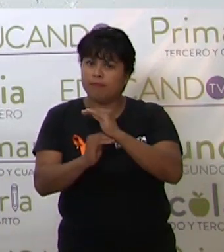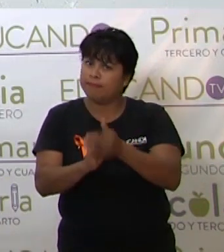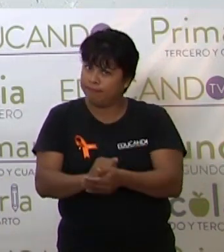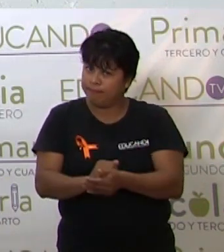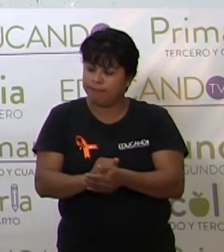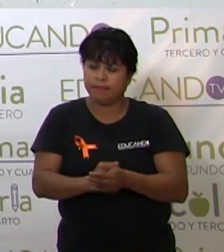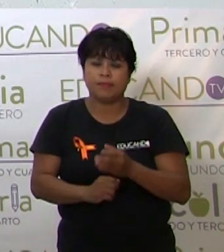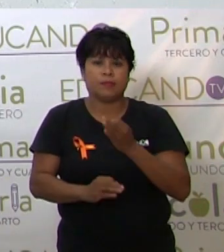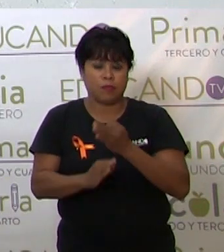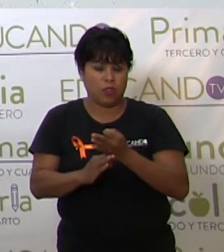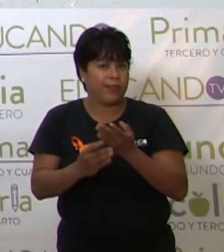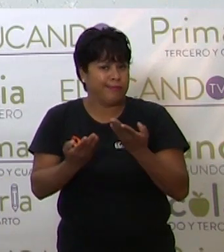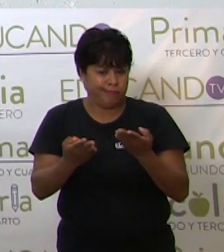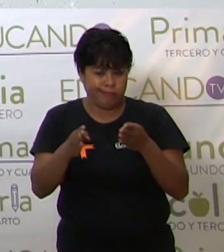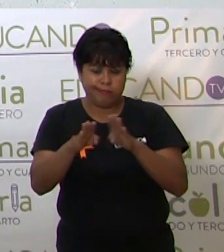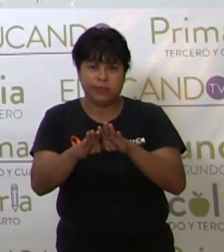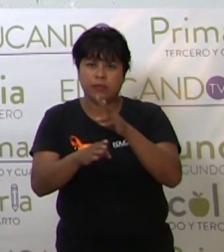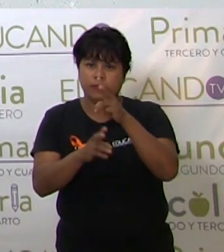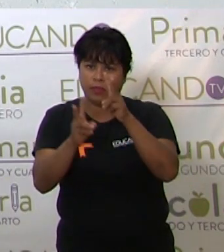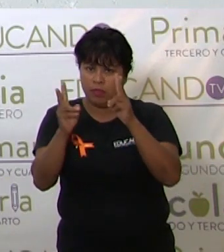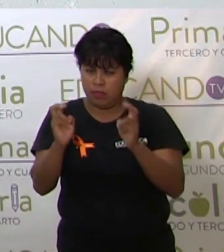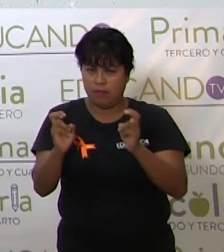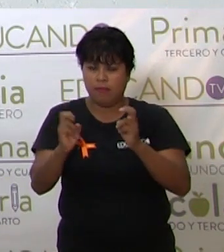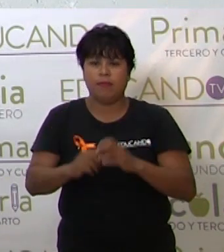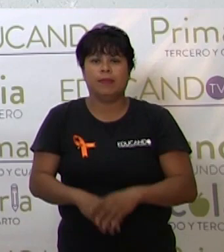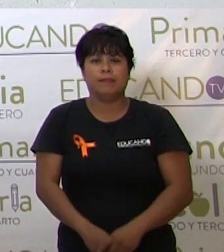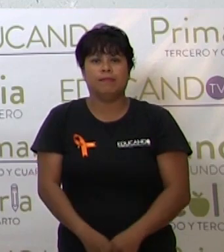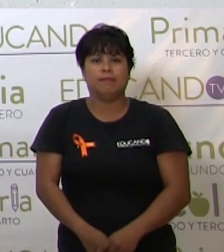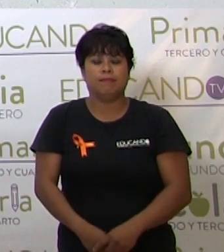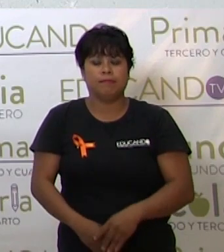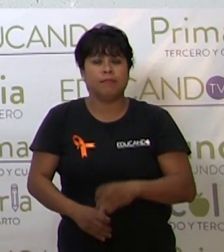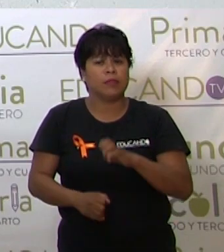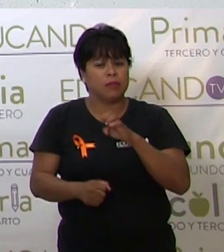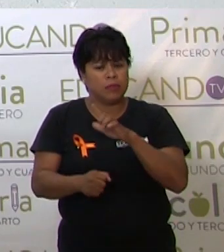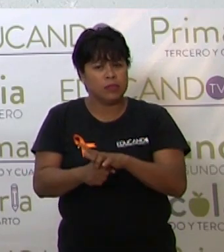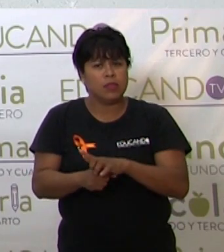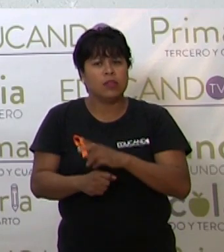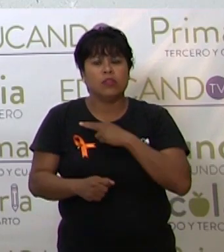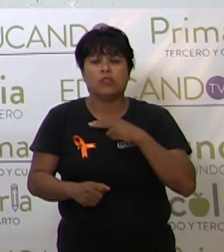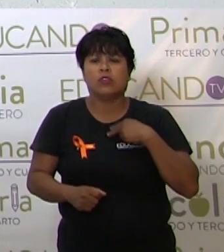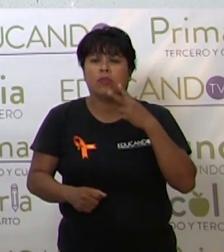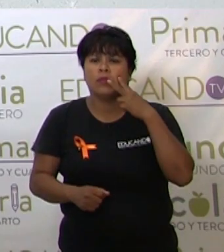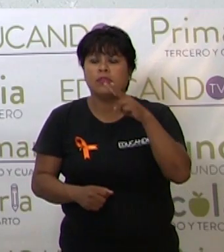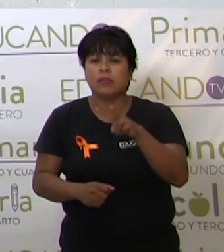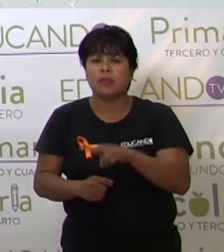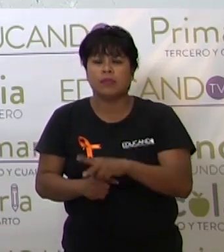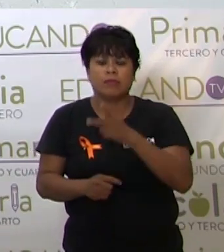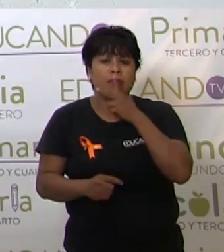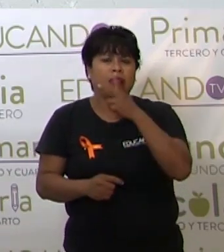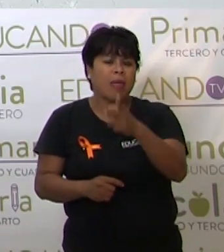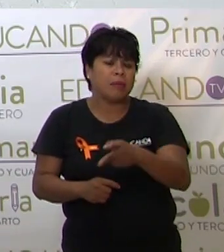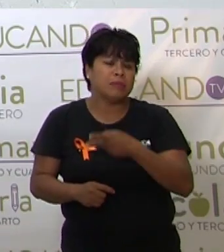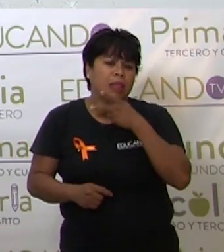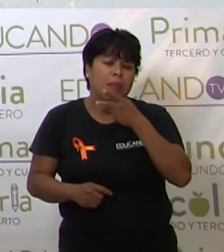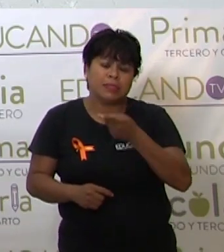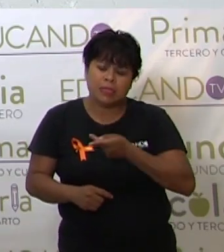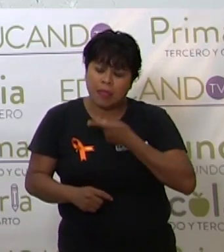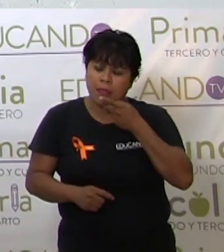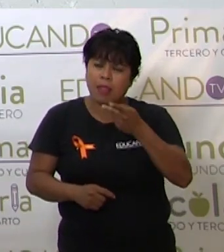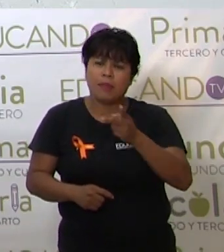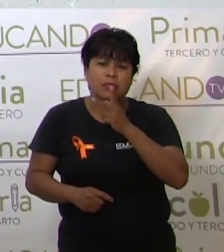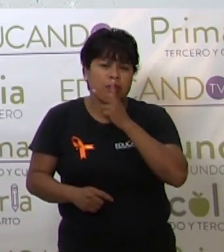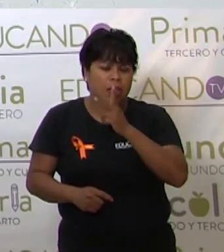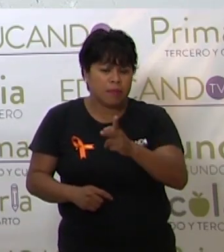así que vamos a concluir este tema. En especial vamos a ver palabras, palabras y palabras,